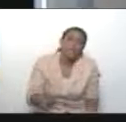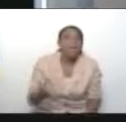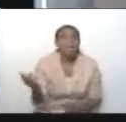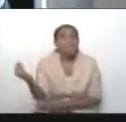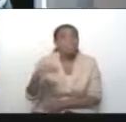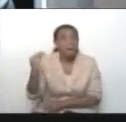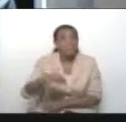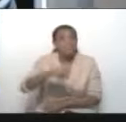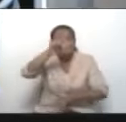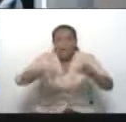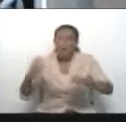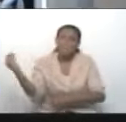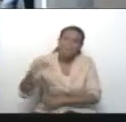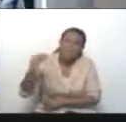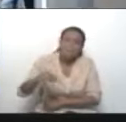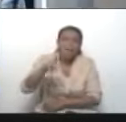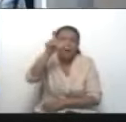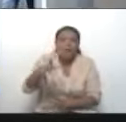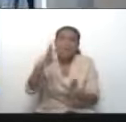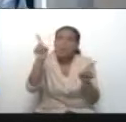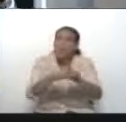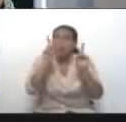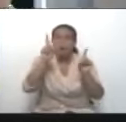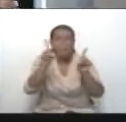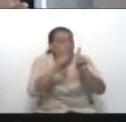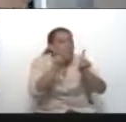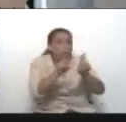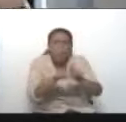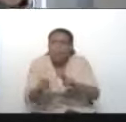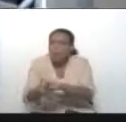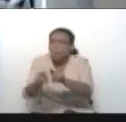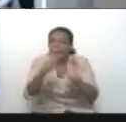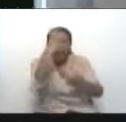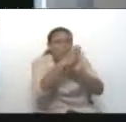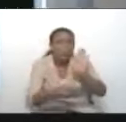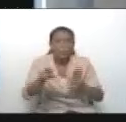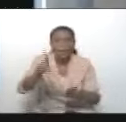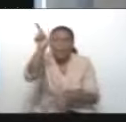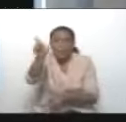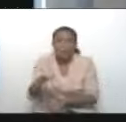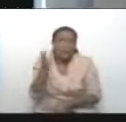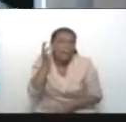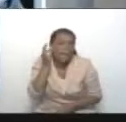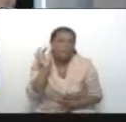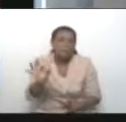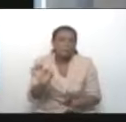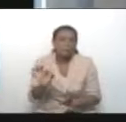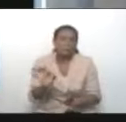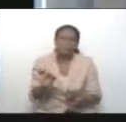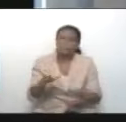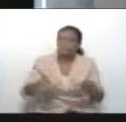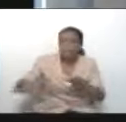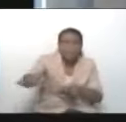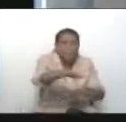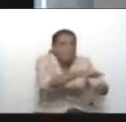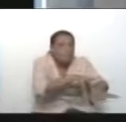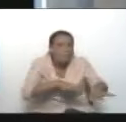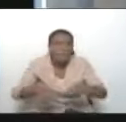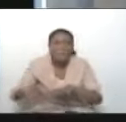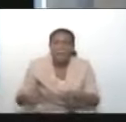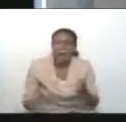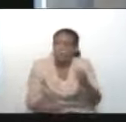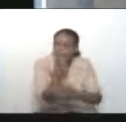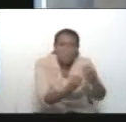vendrán miles de piedad de los barrios más pobres, de los caceríos más pobres, del Pacífico, del Caribe,